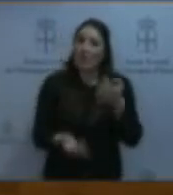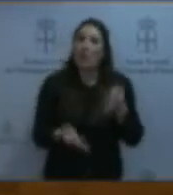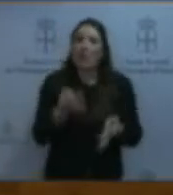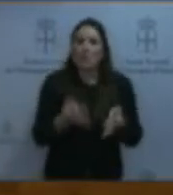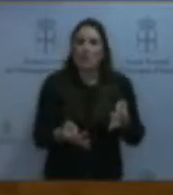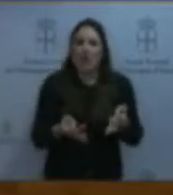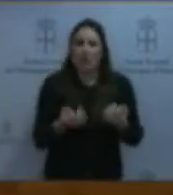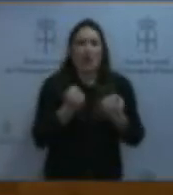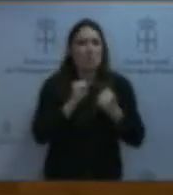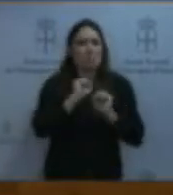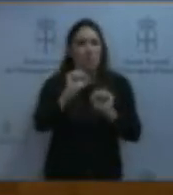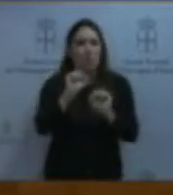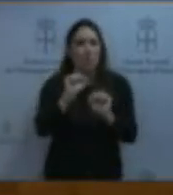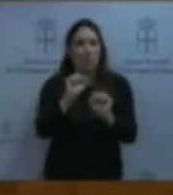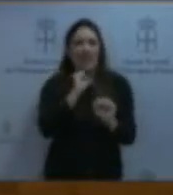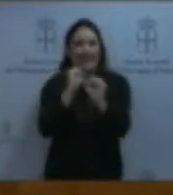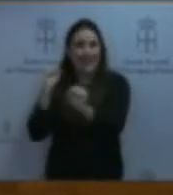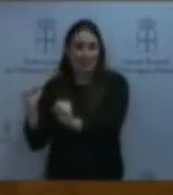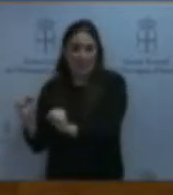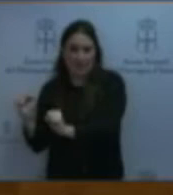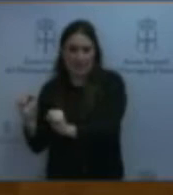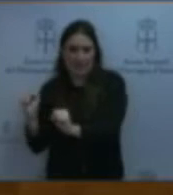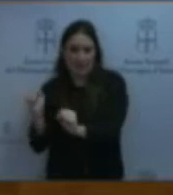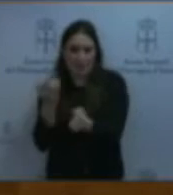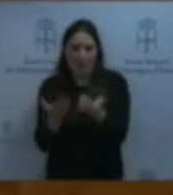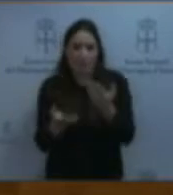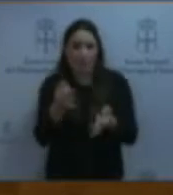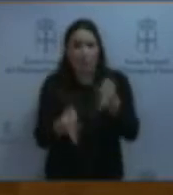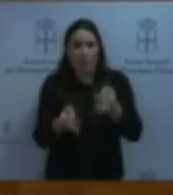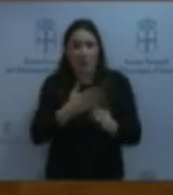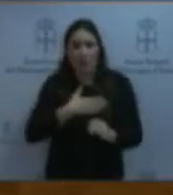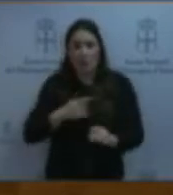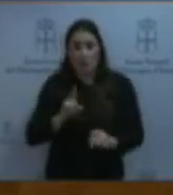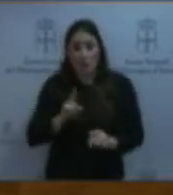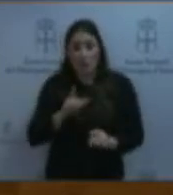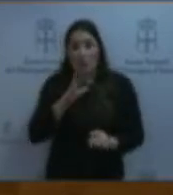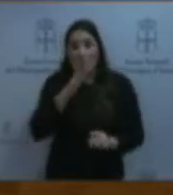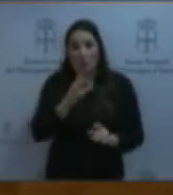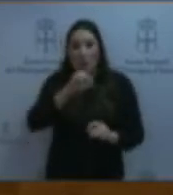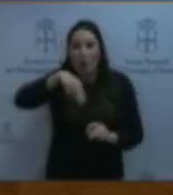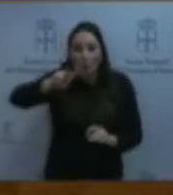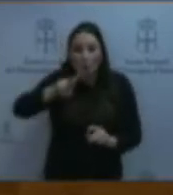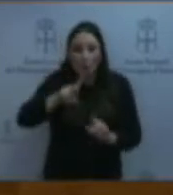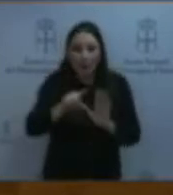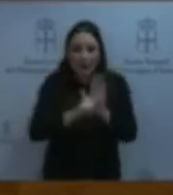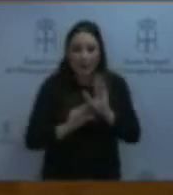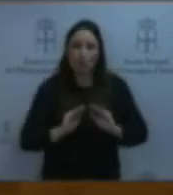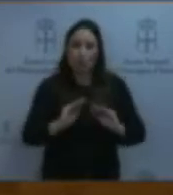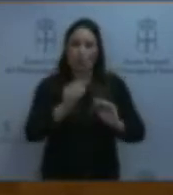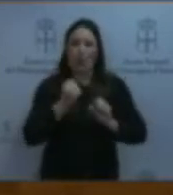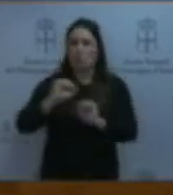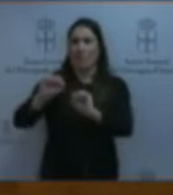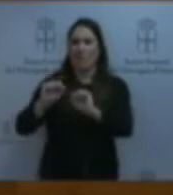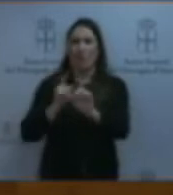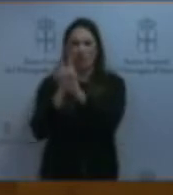de juzgar los crímenes de lesa humanidad en contra de los criterios defendidos por la ONU? ¿Se